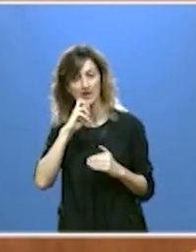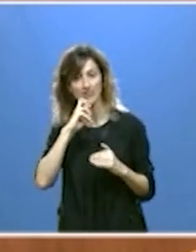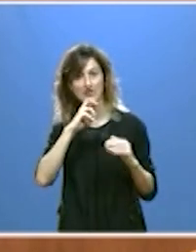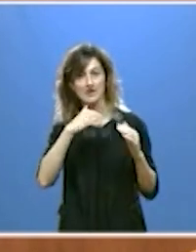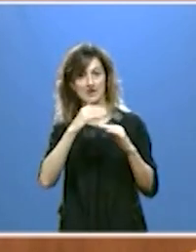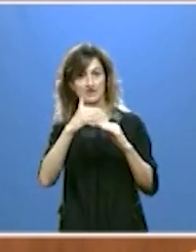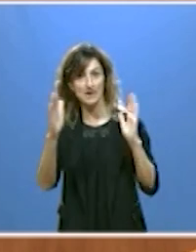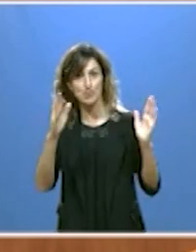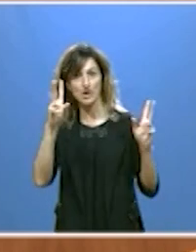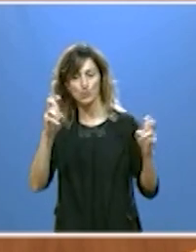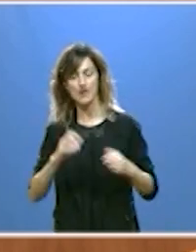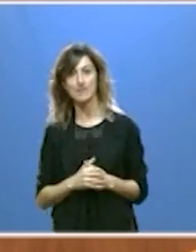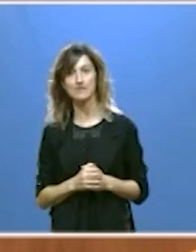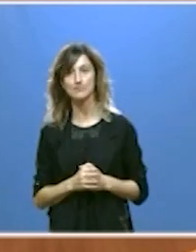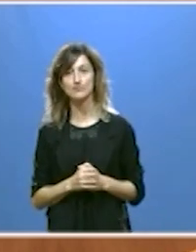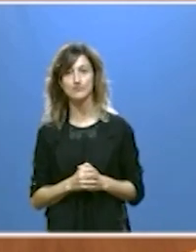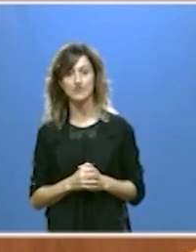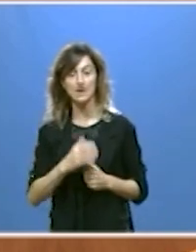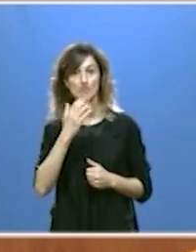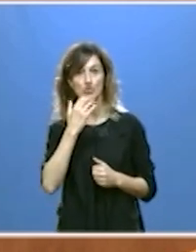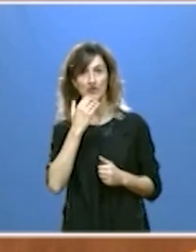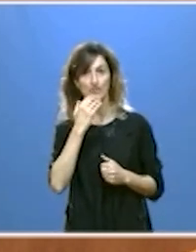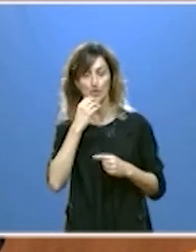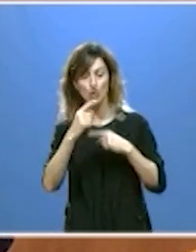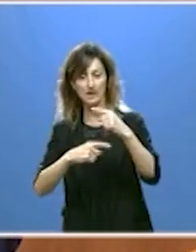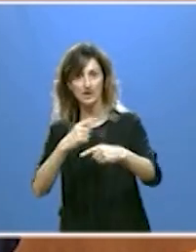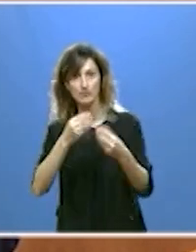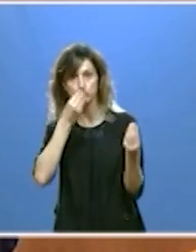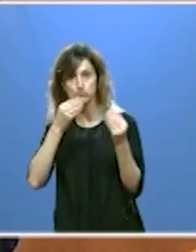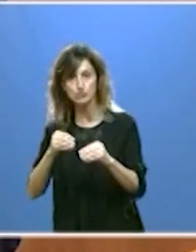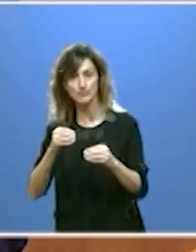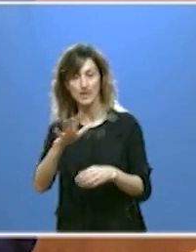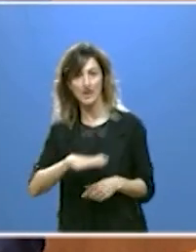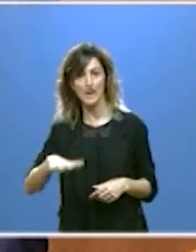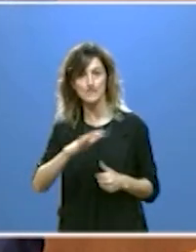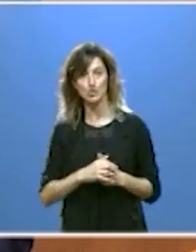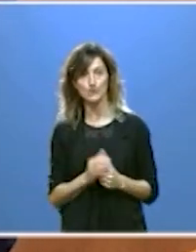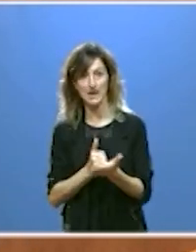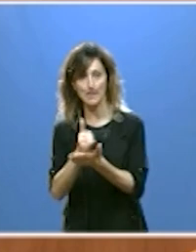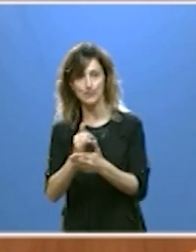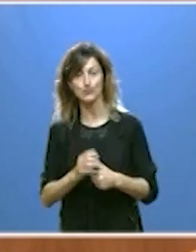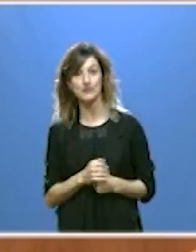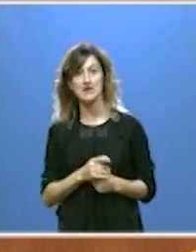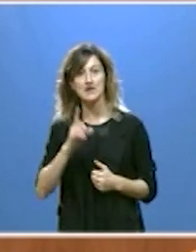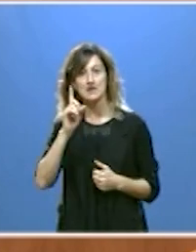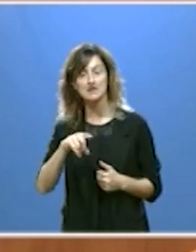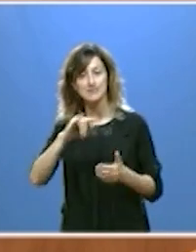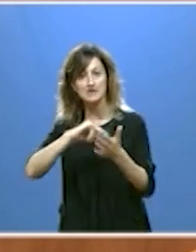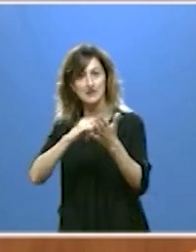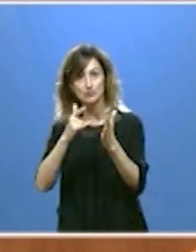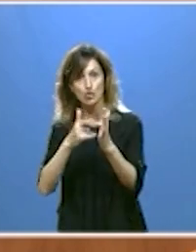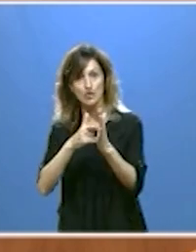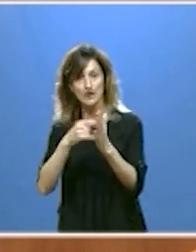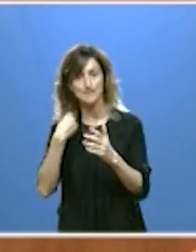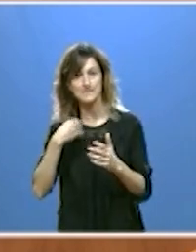nuevos tiempos impulsando por ejemplo el relevo generacional en nuestro campo y potenciando el uso de las nuevas tecnologías en el